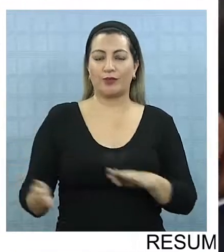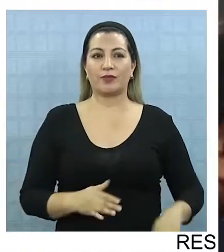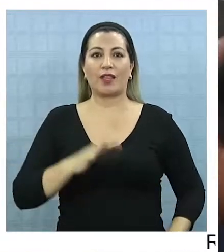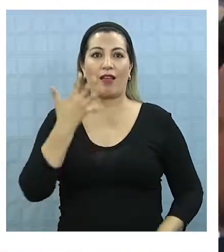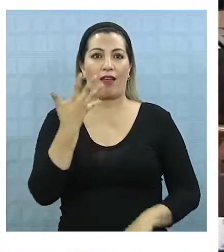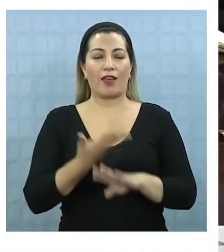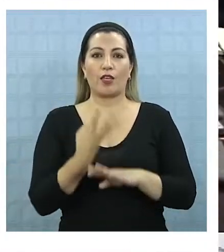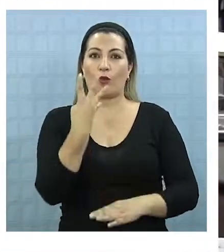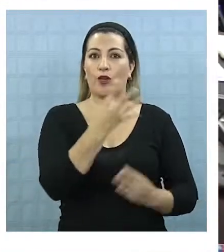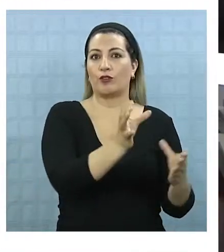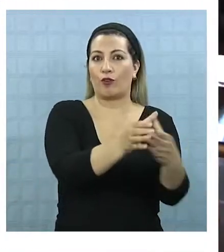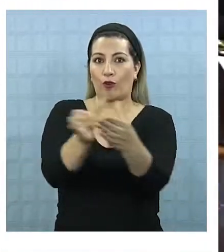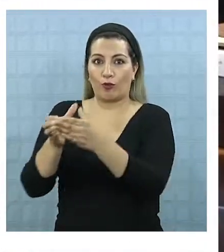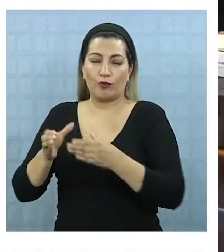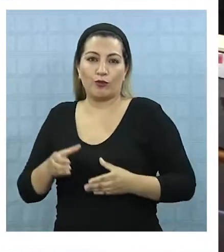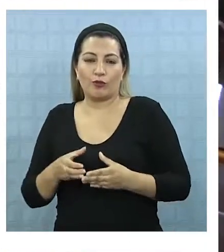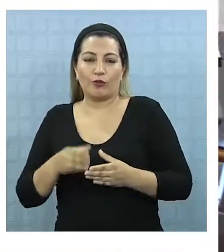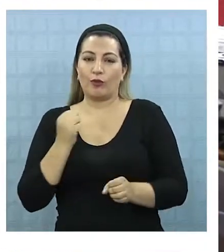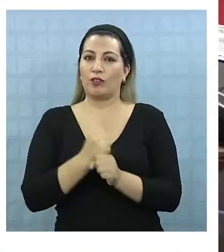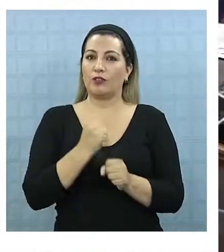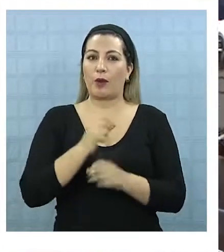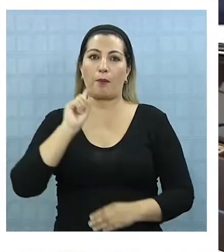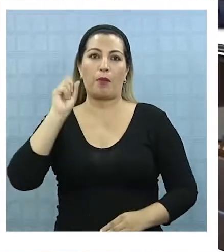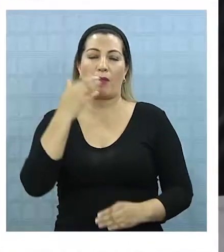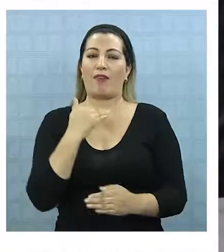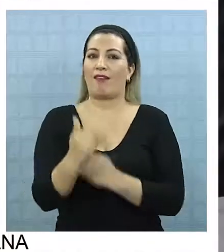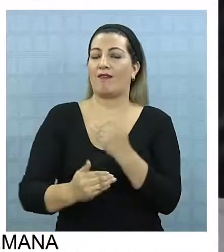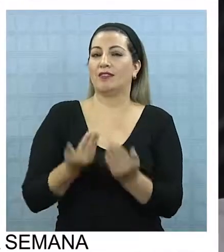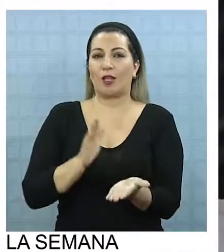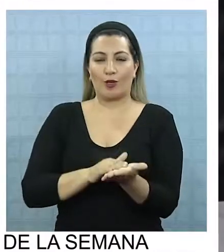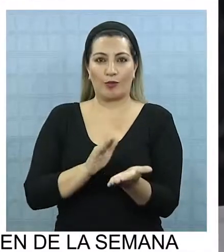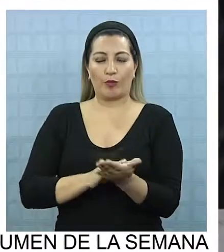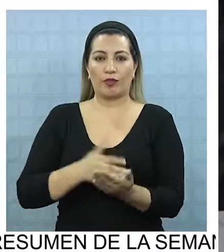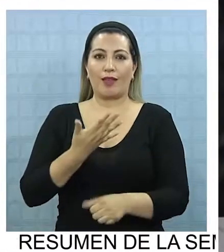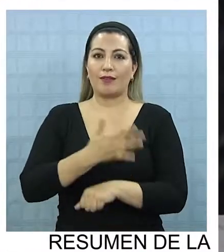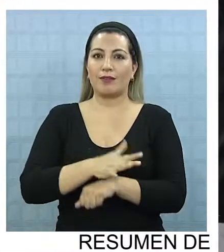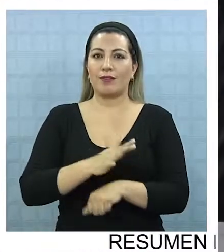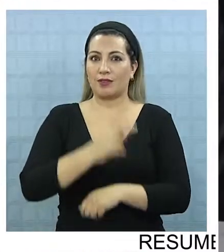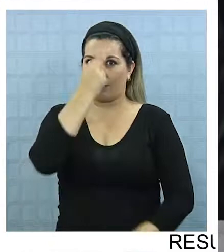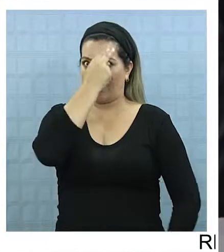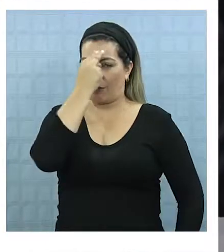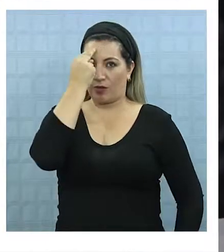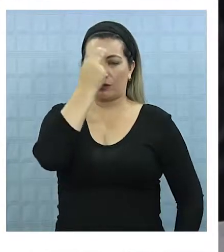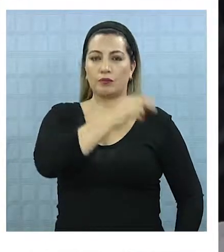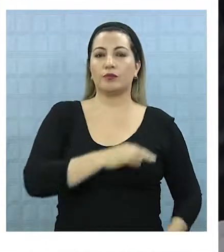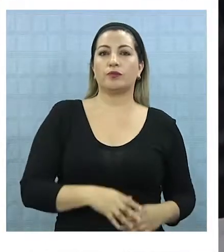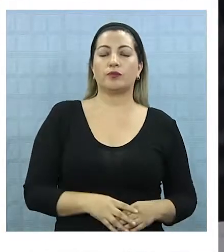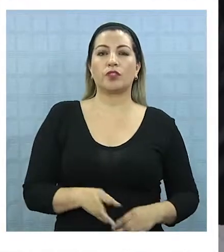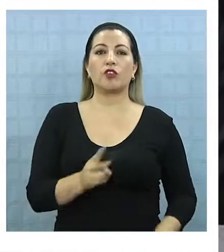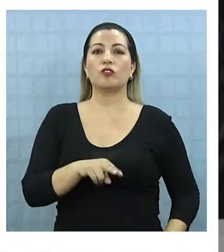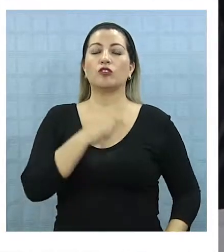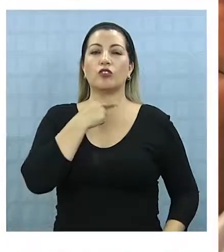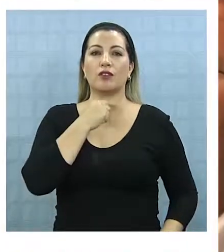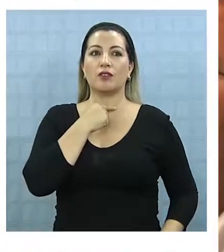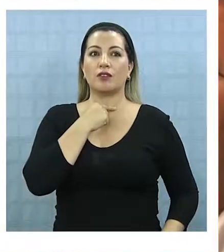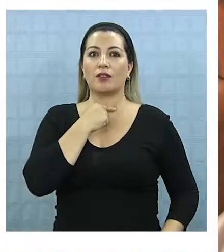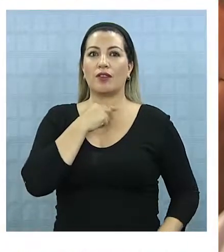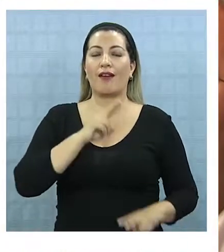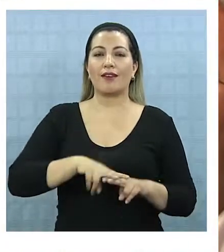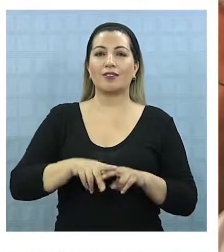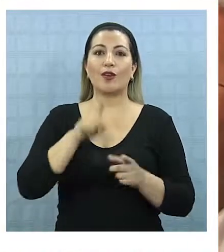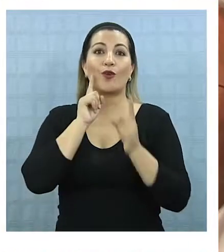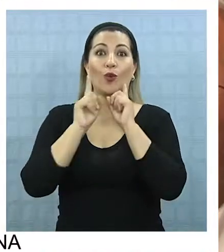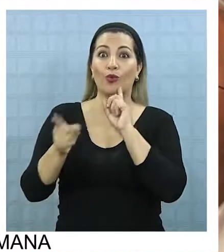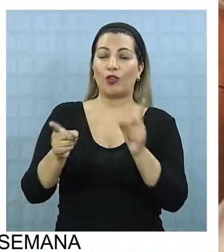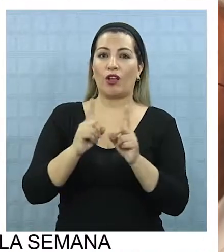constituyeron cuatro grupos de trabajo que entregarán un primer avance de las propuestas el 15 de marzo. Queremos que sea producto de un